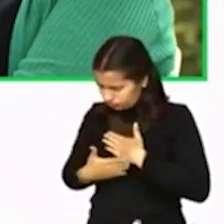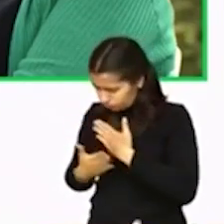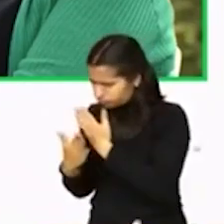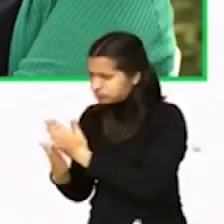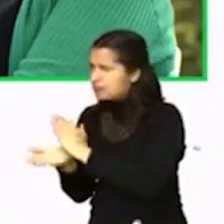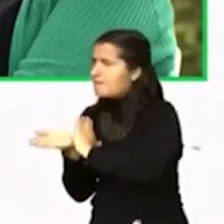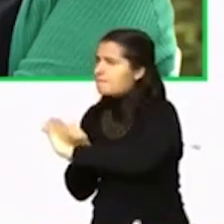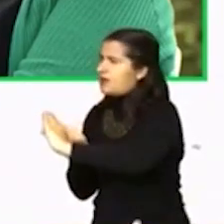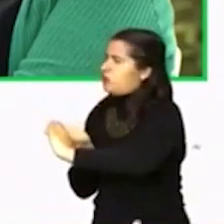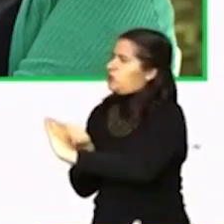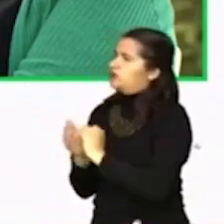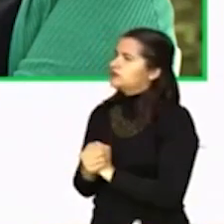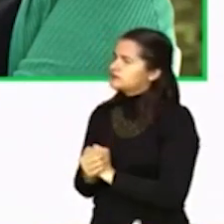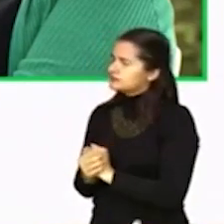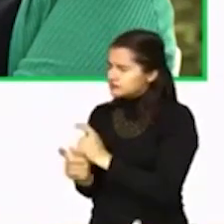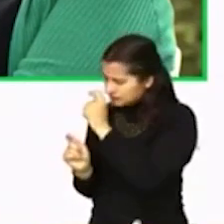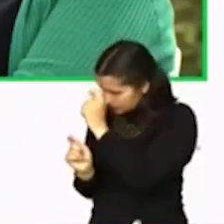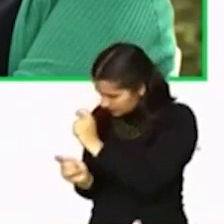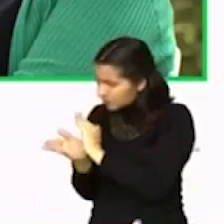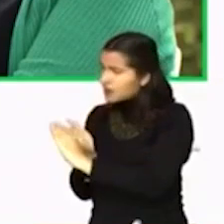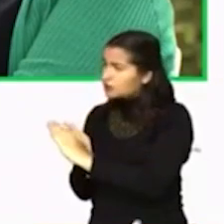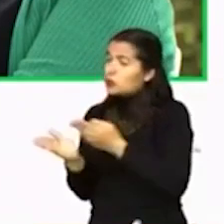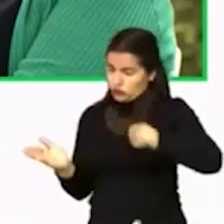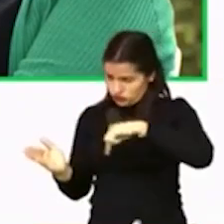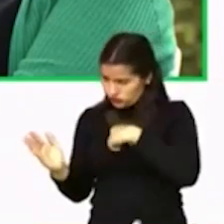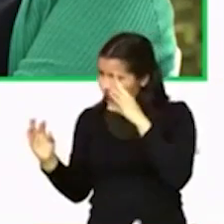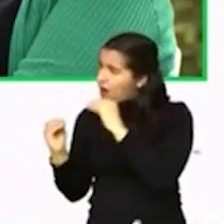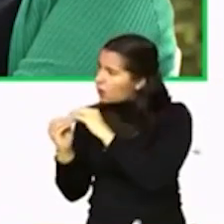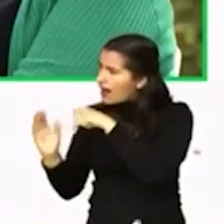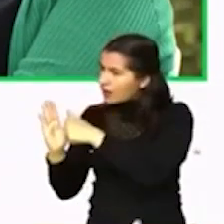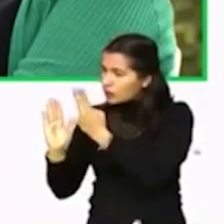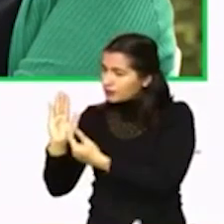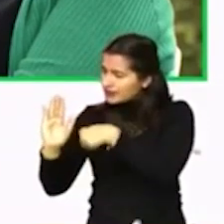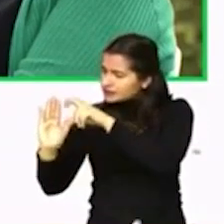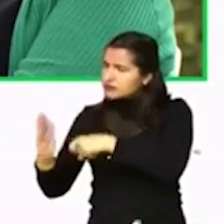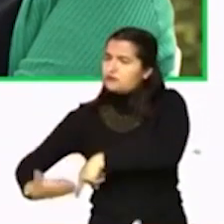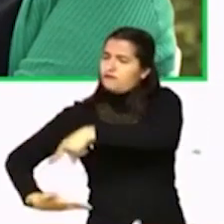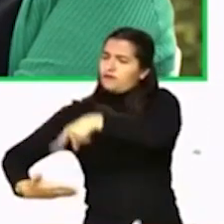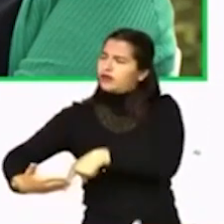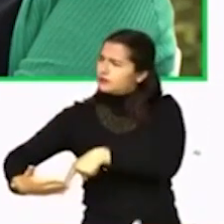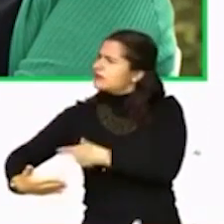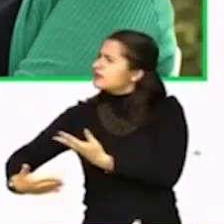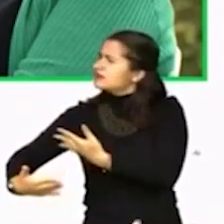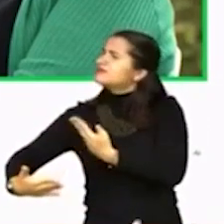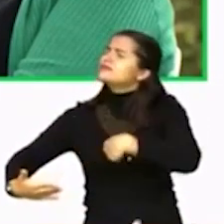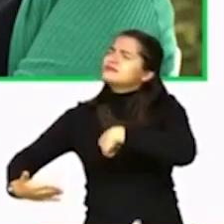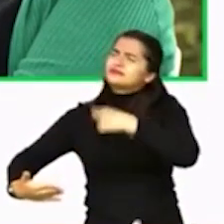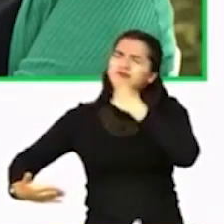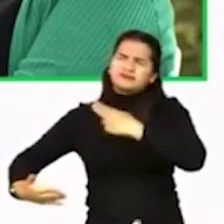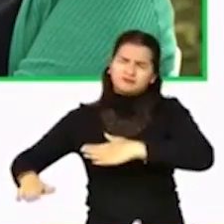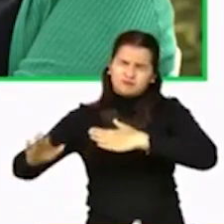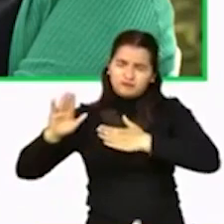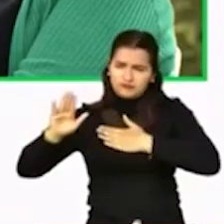nosotros, cuando tomamos la decisión política de firmar el acuerdo, lo hicimos convencidos que por muy